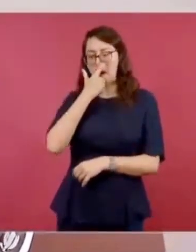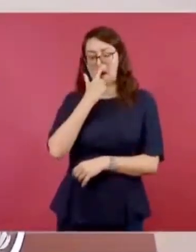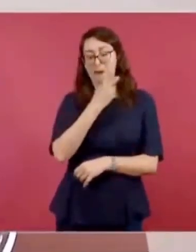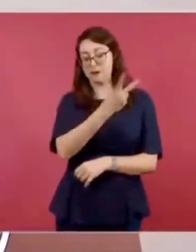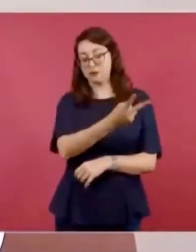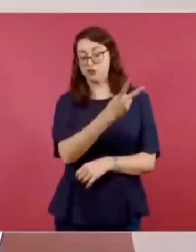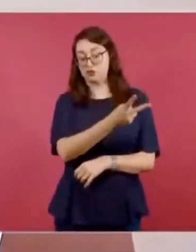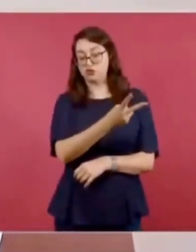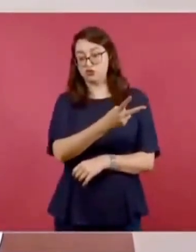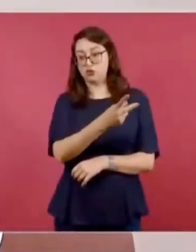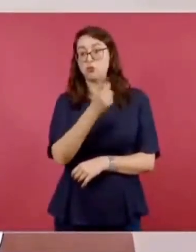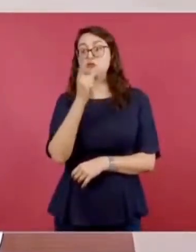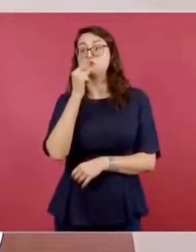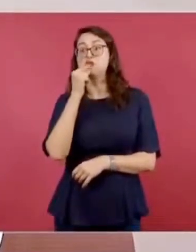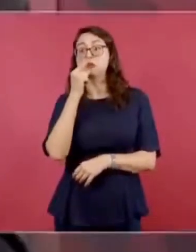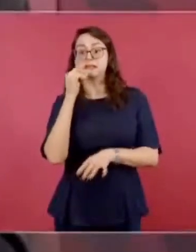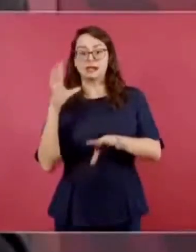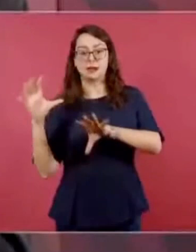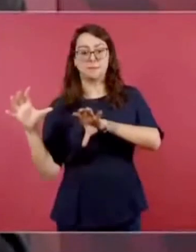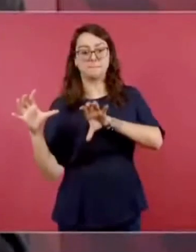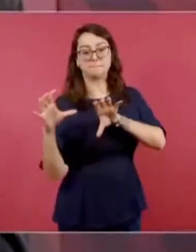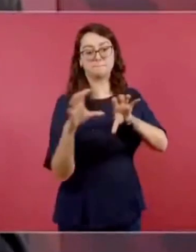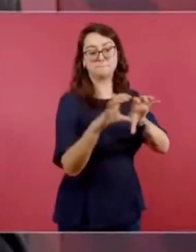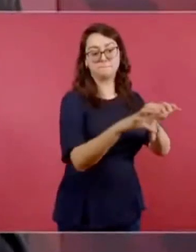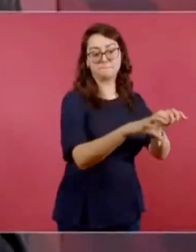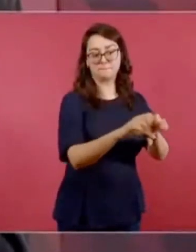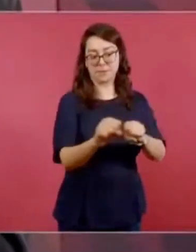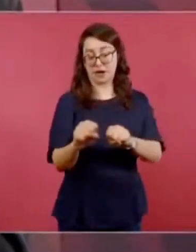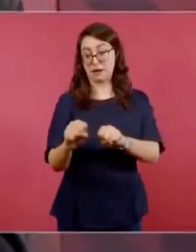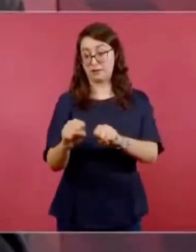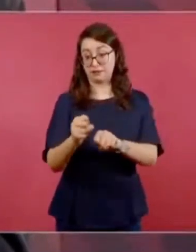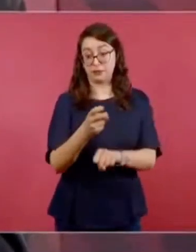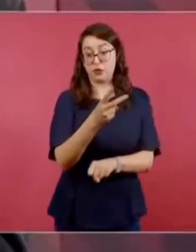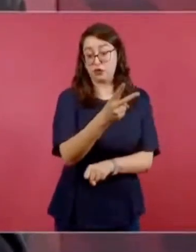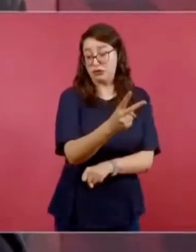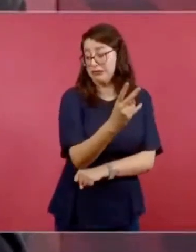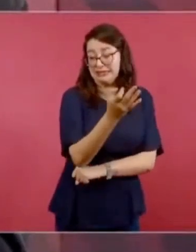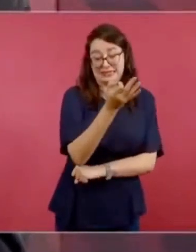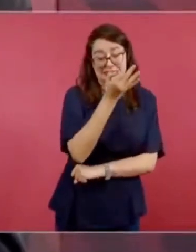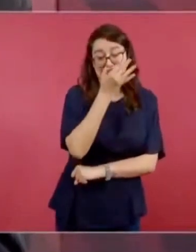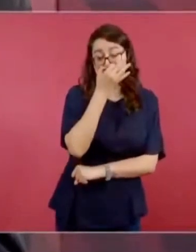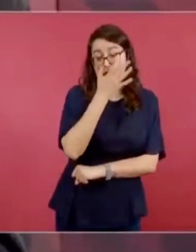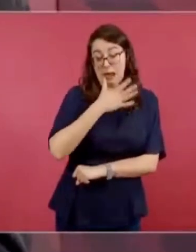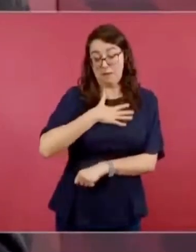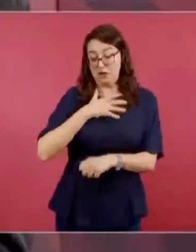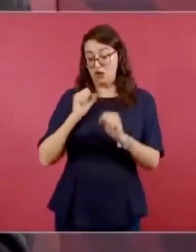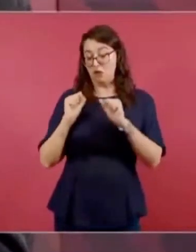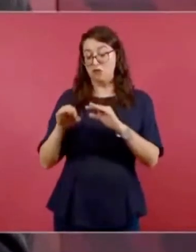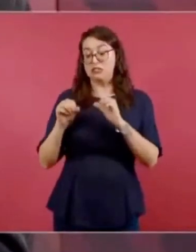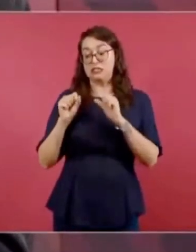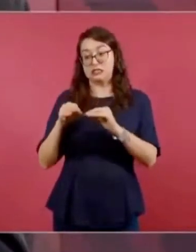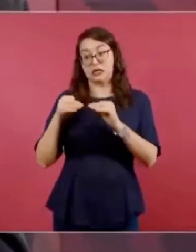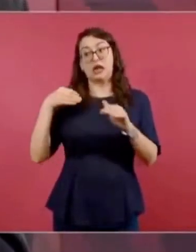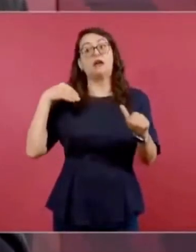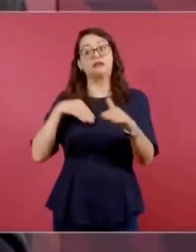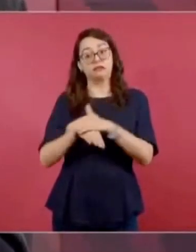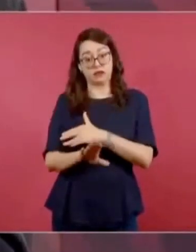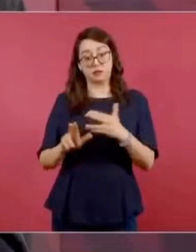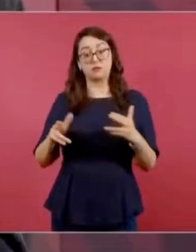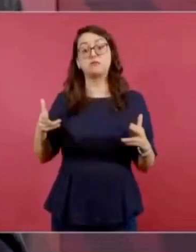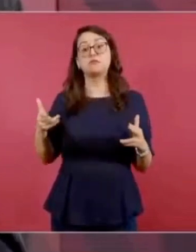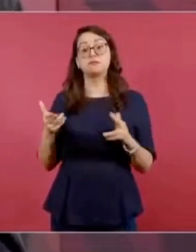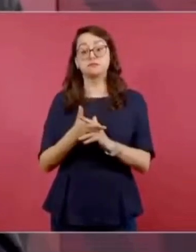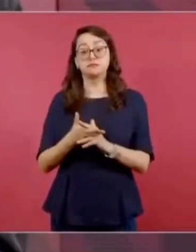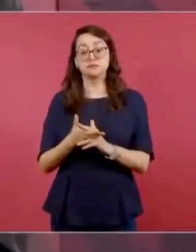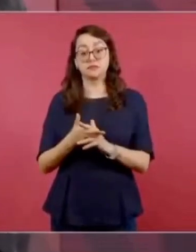los matones cuando entraban armados en mis oficinas, llevaban